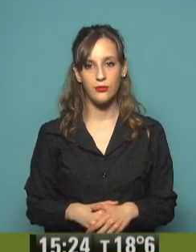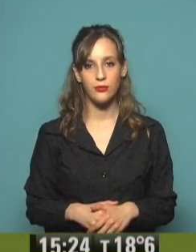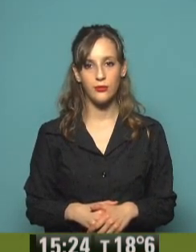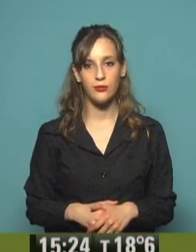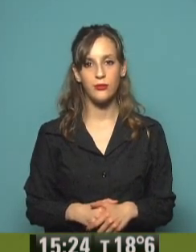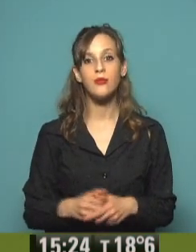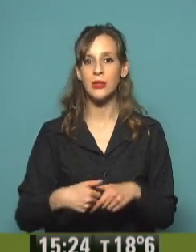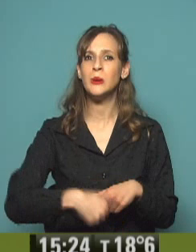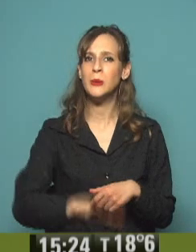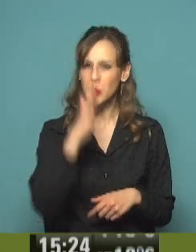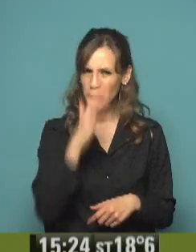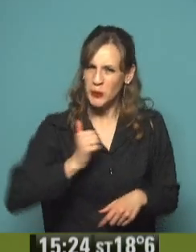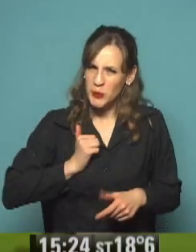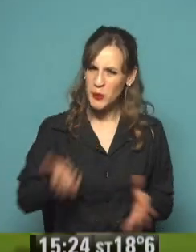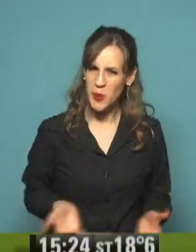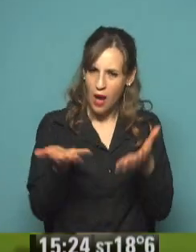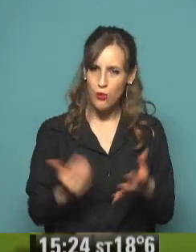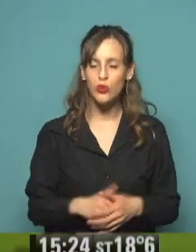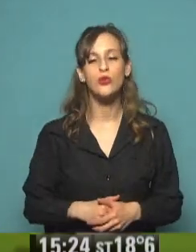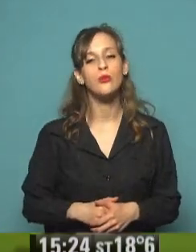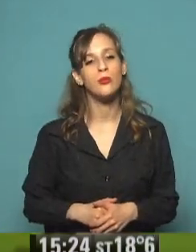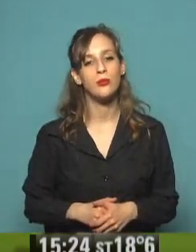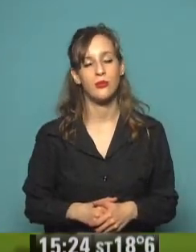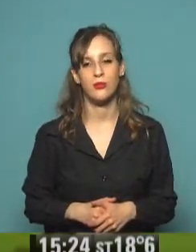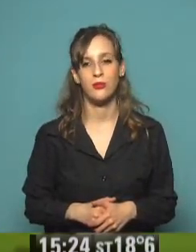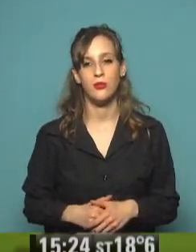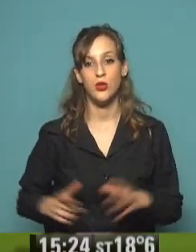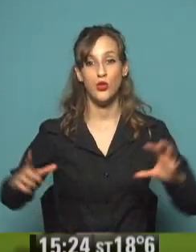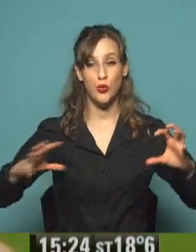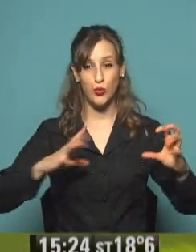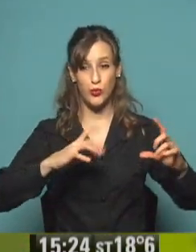¡A las cargas, mis valientes! ¡A las cargas,